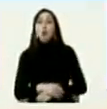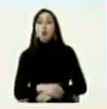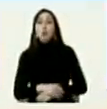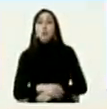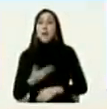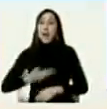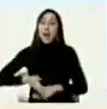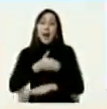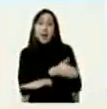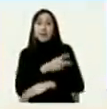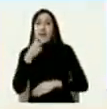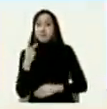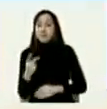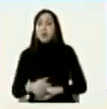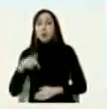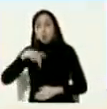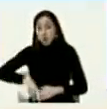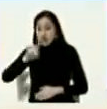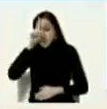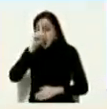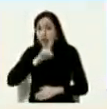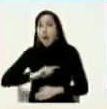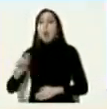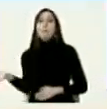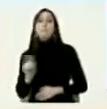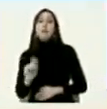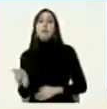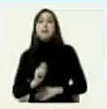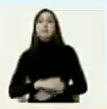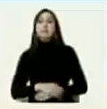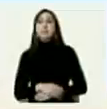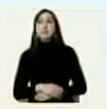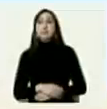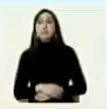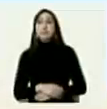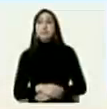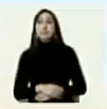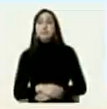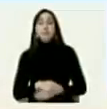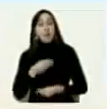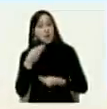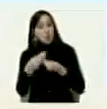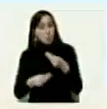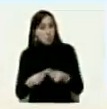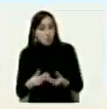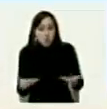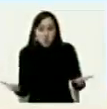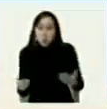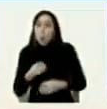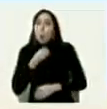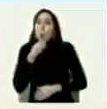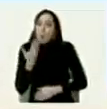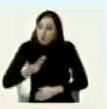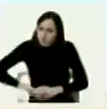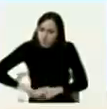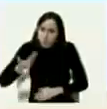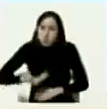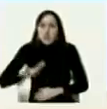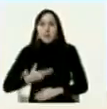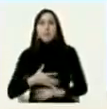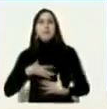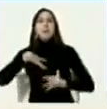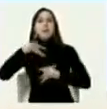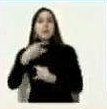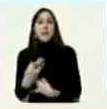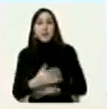primer semestre y en el segundo mes del segundo semestre cosa que es muy interesante así que